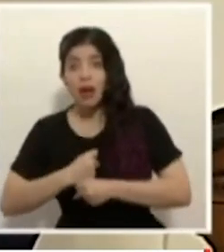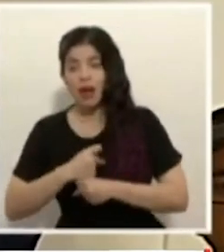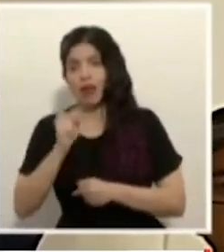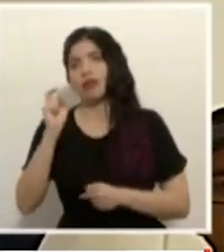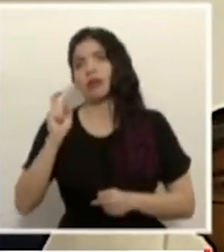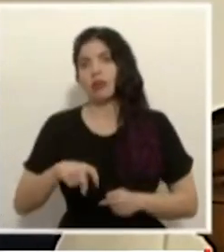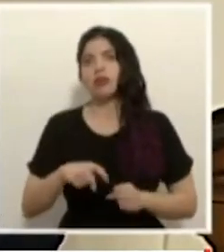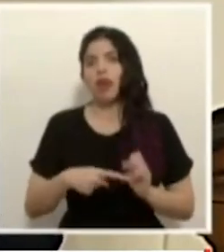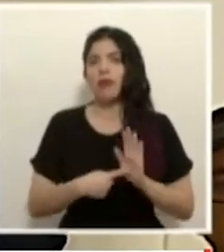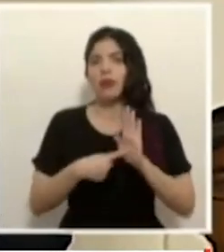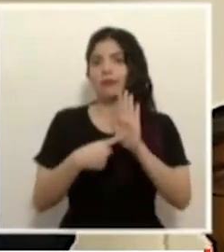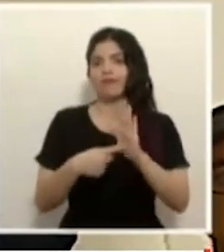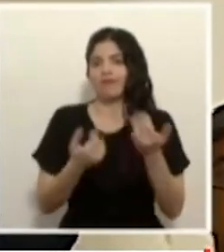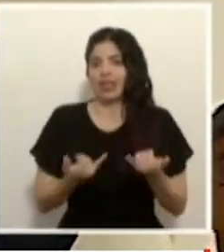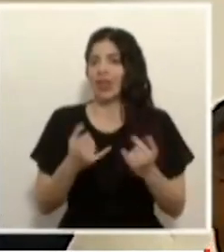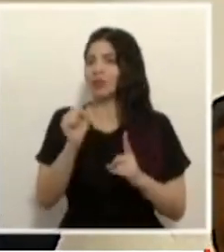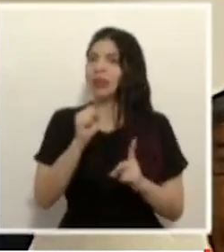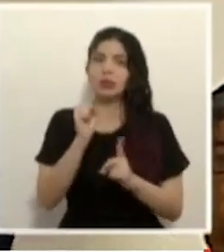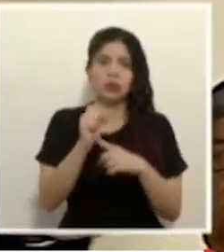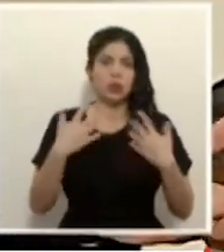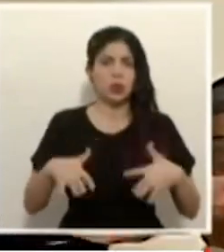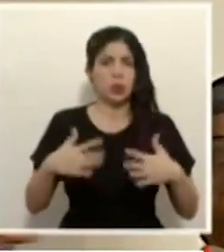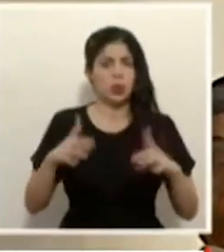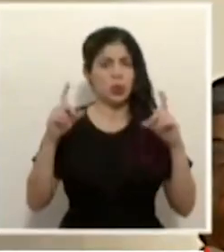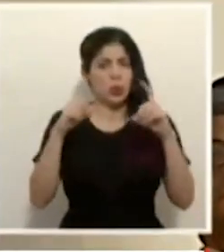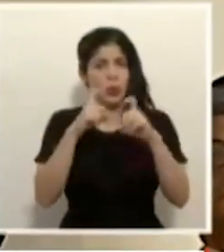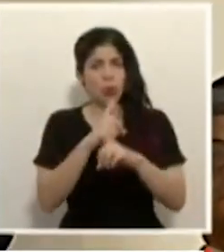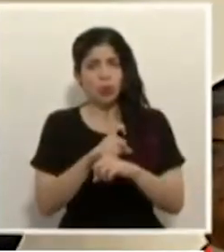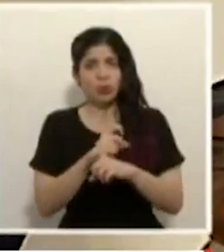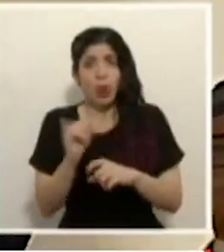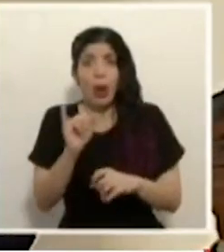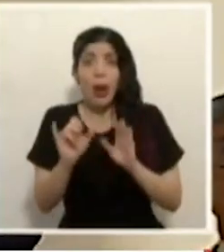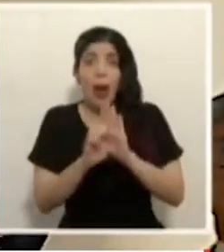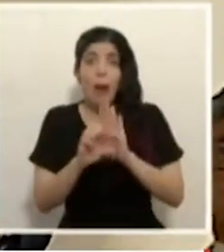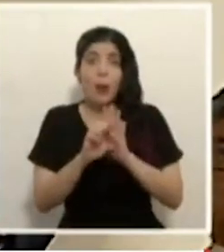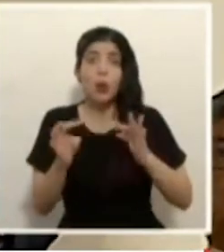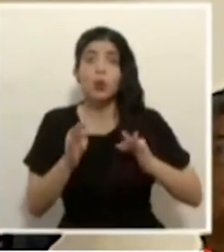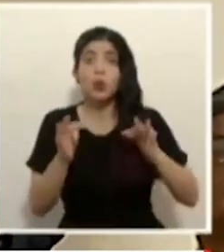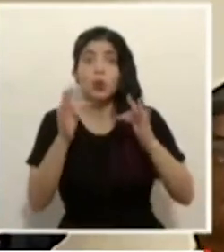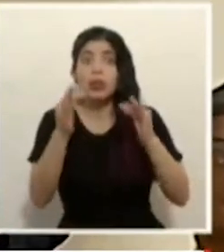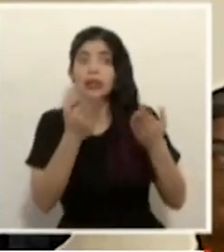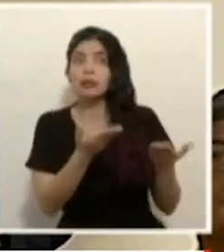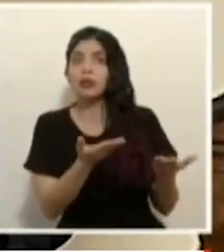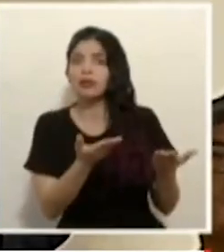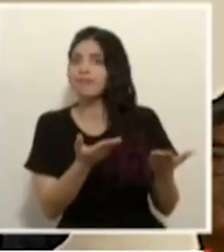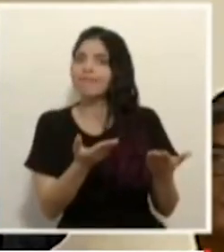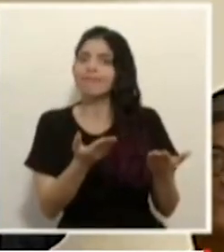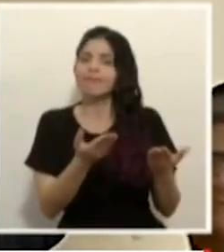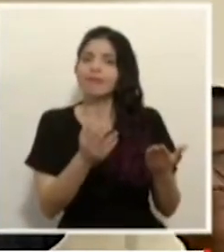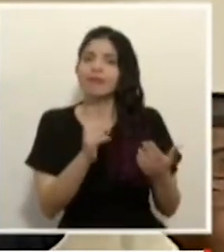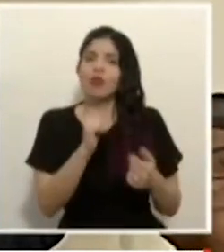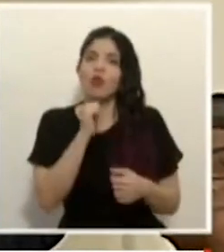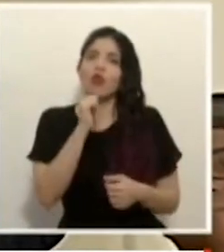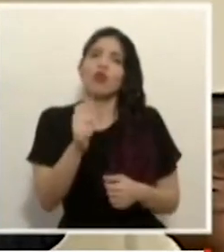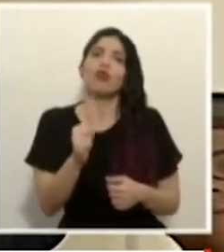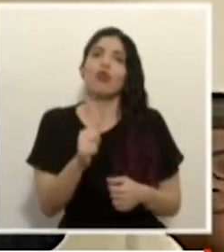visibilizar la complejidad. Como lo vemos en el caso de turismo no habrá una